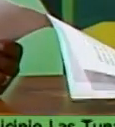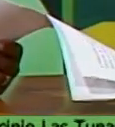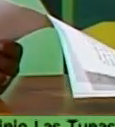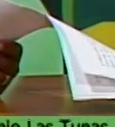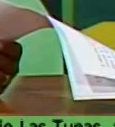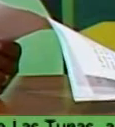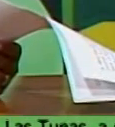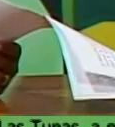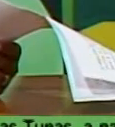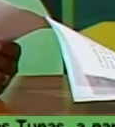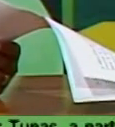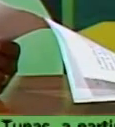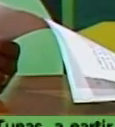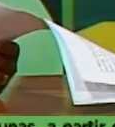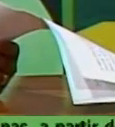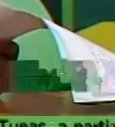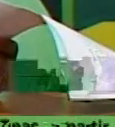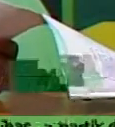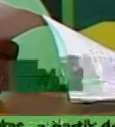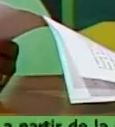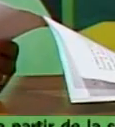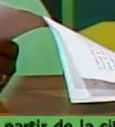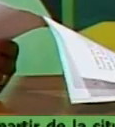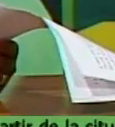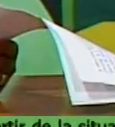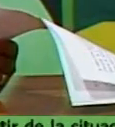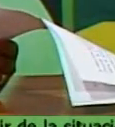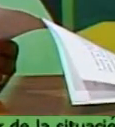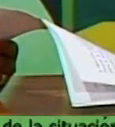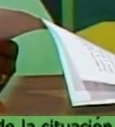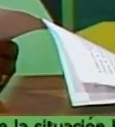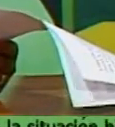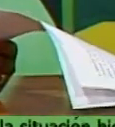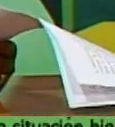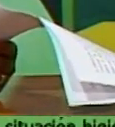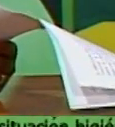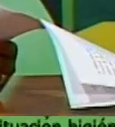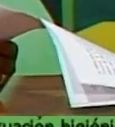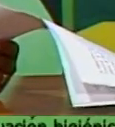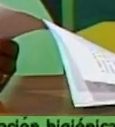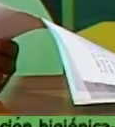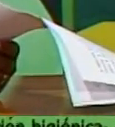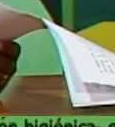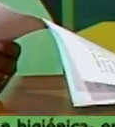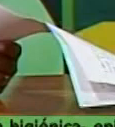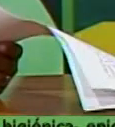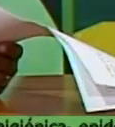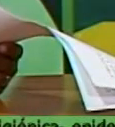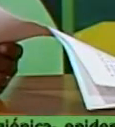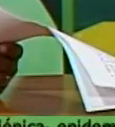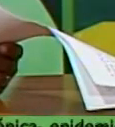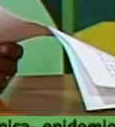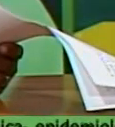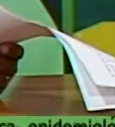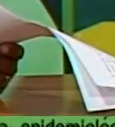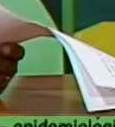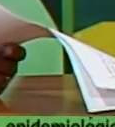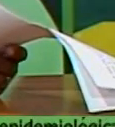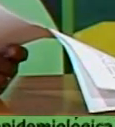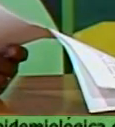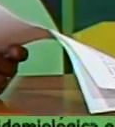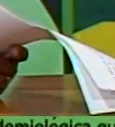Amancio Rodríguez que va a tener una incidencia directa con todas estas cuestiones que nosotros hemos planteado